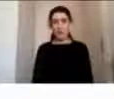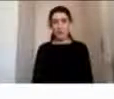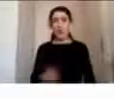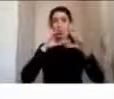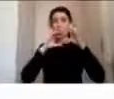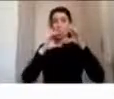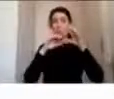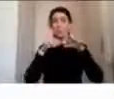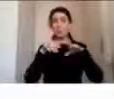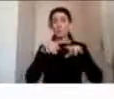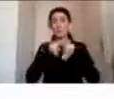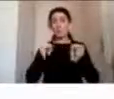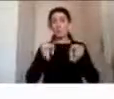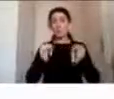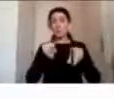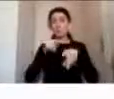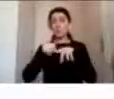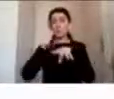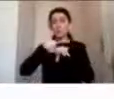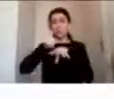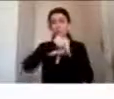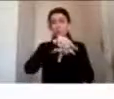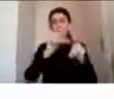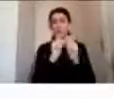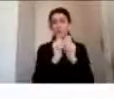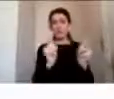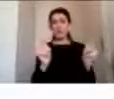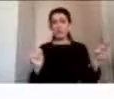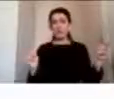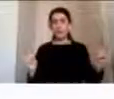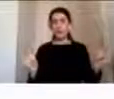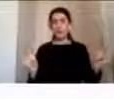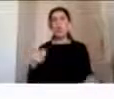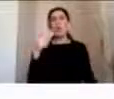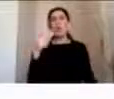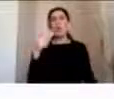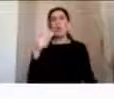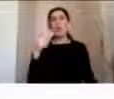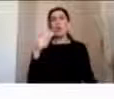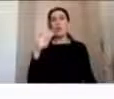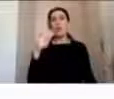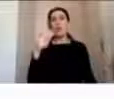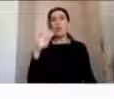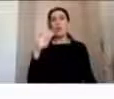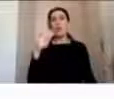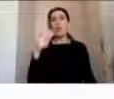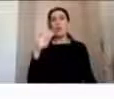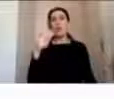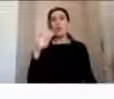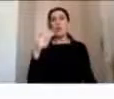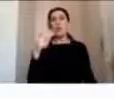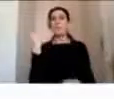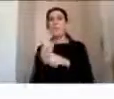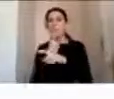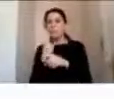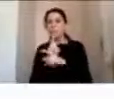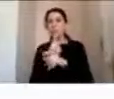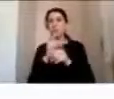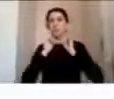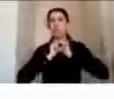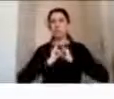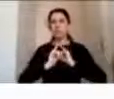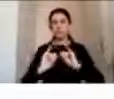también es súper interesante que los medios de comunicación generen espacios de conversación, generen espacios de divulgación de medidas de